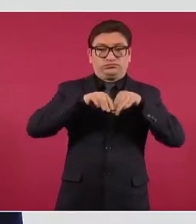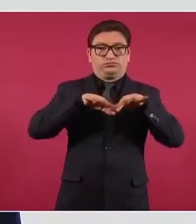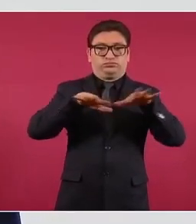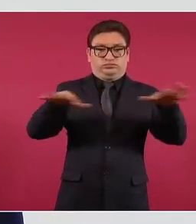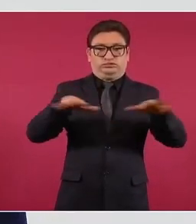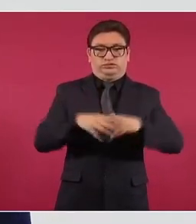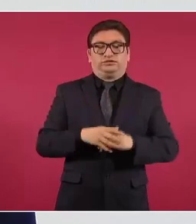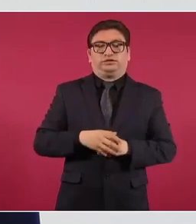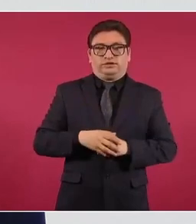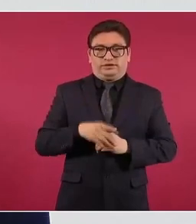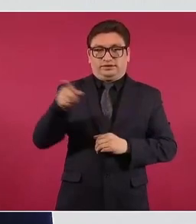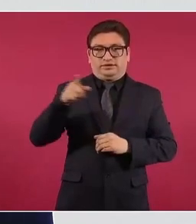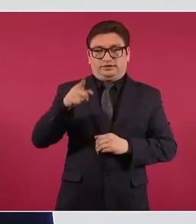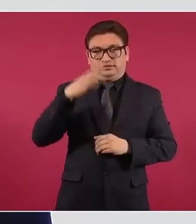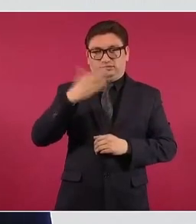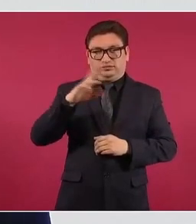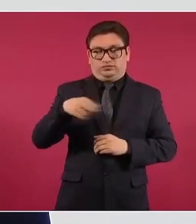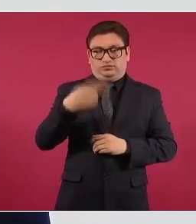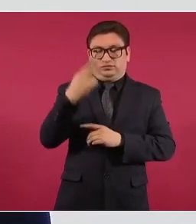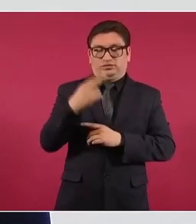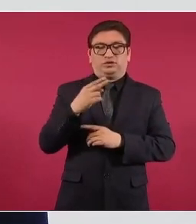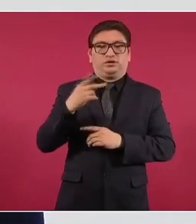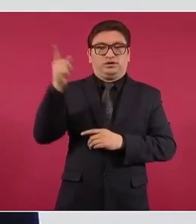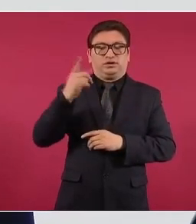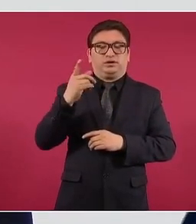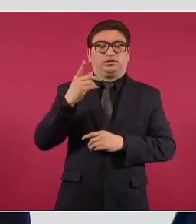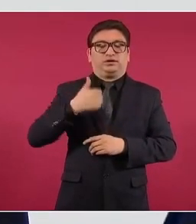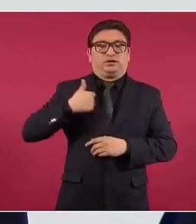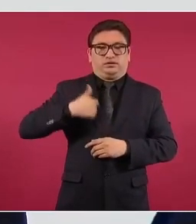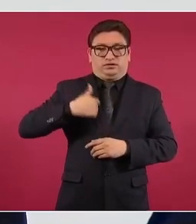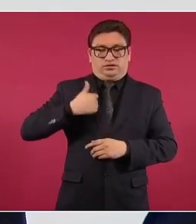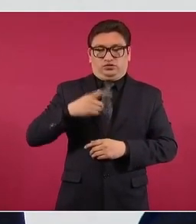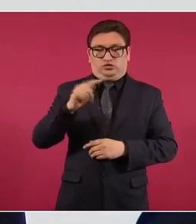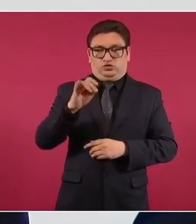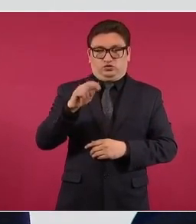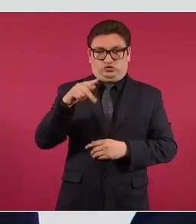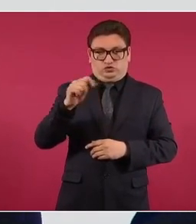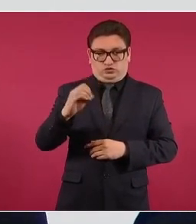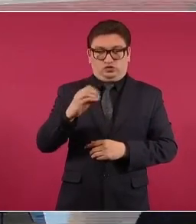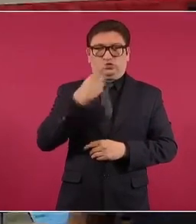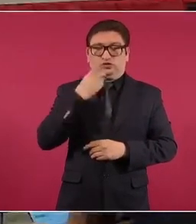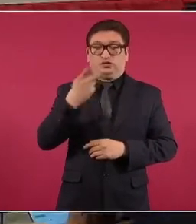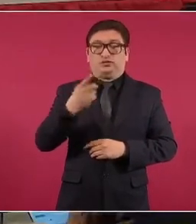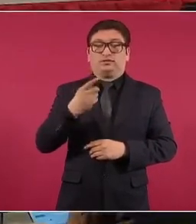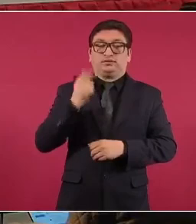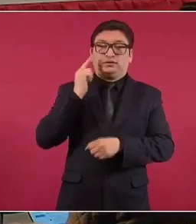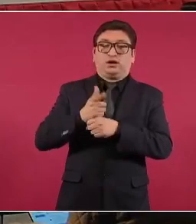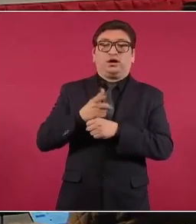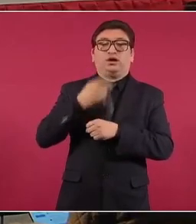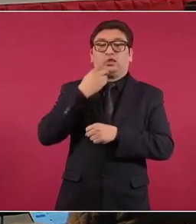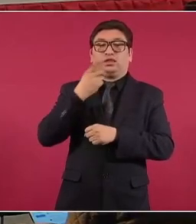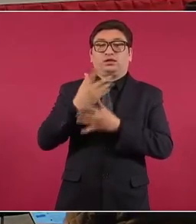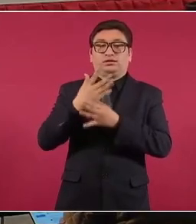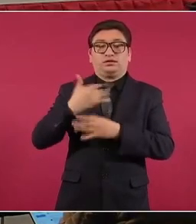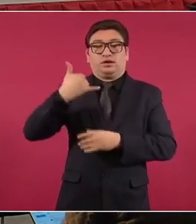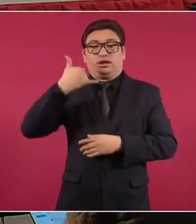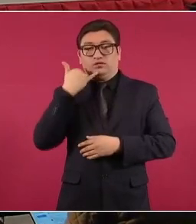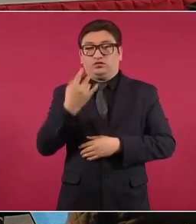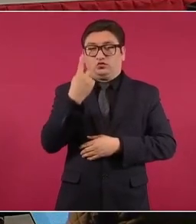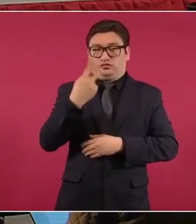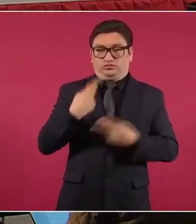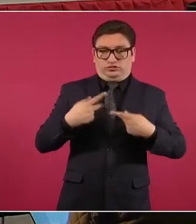Lab, dependiente de la Universidad de Toronto, Canadá, comprobó que se espiaba los teléfonos de dos